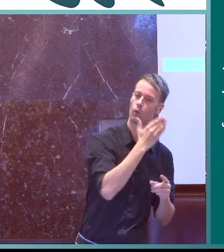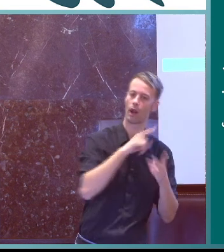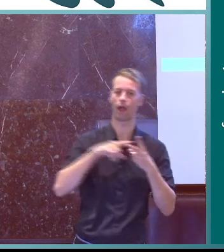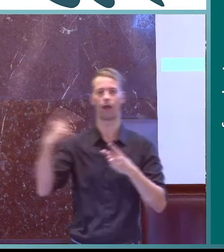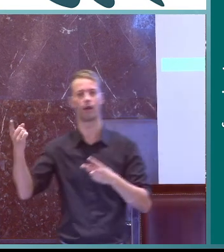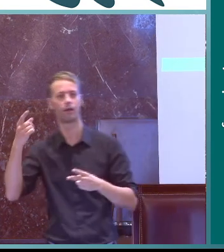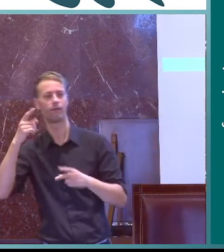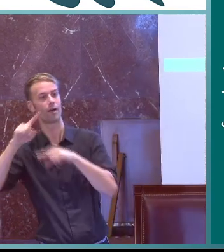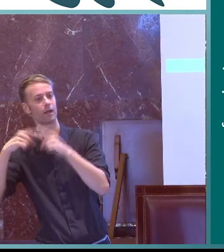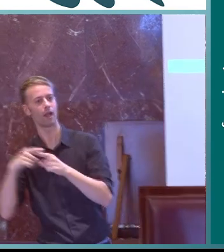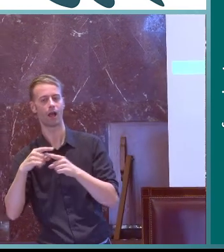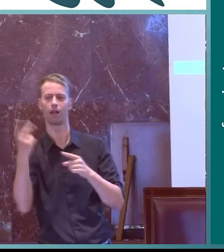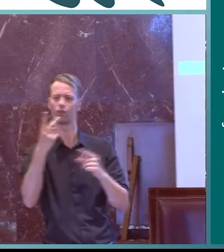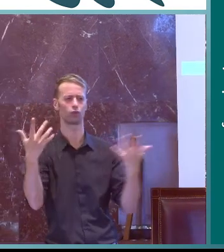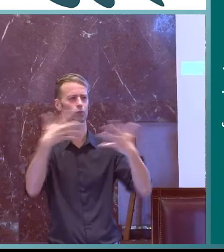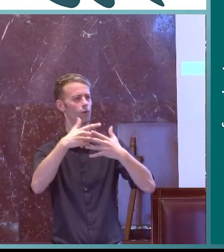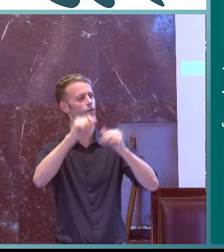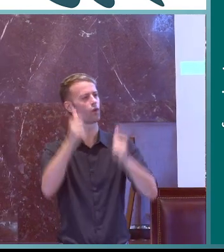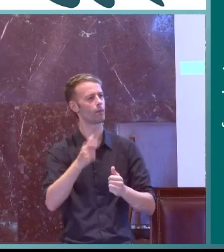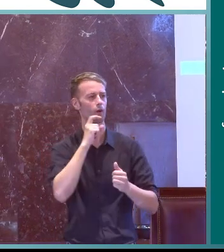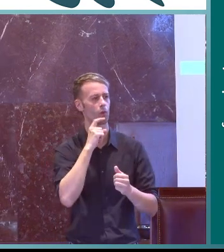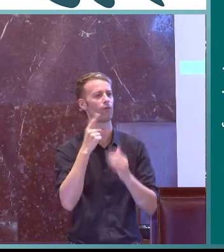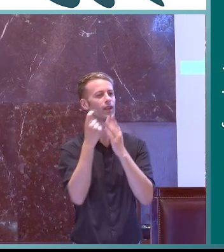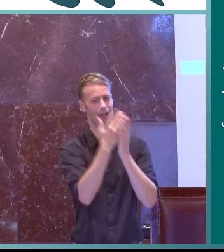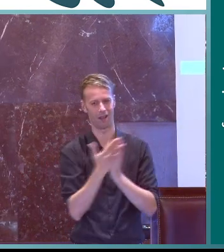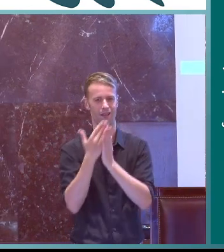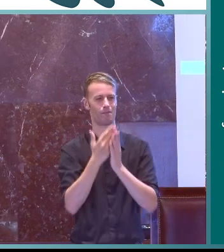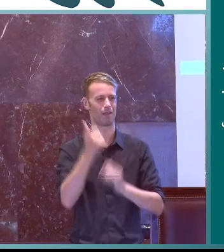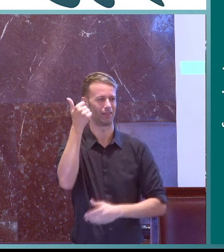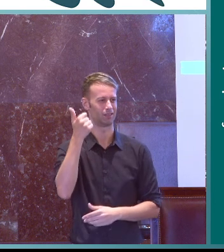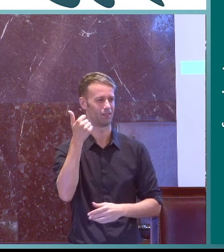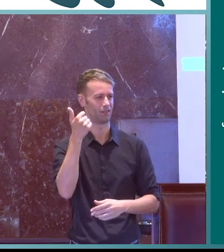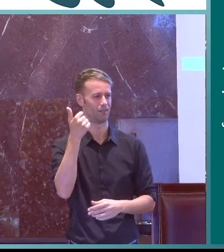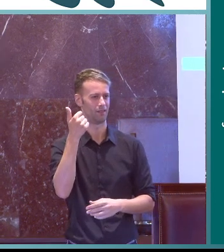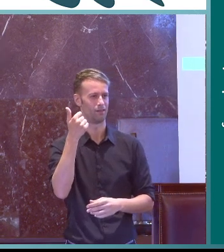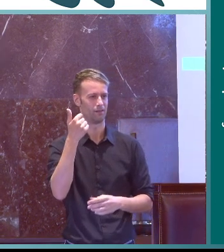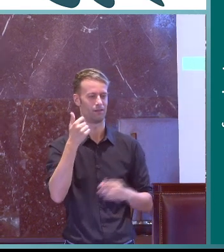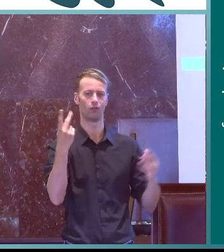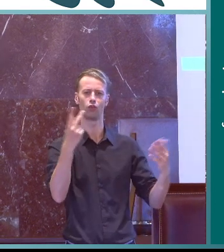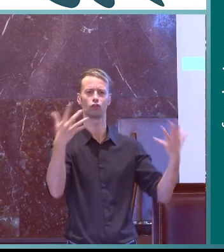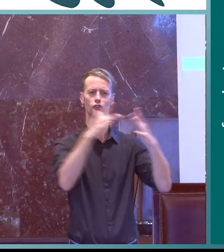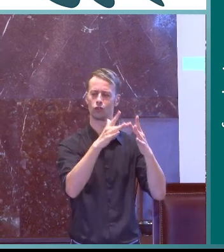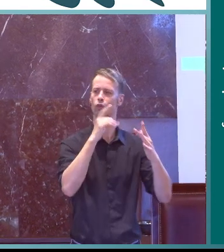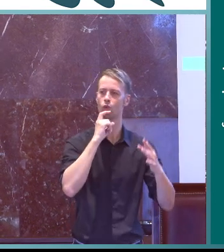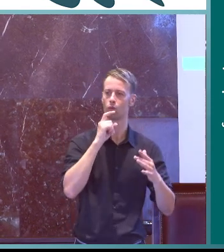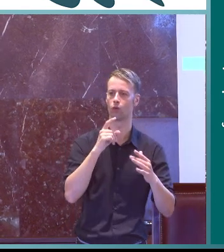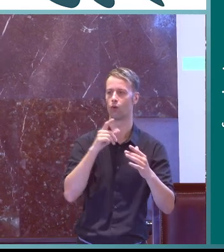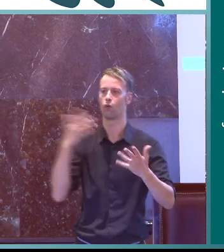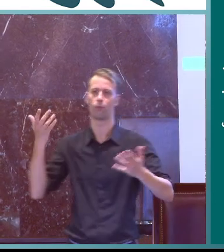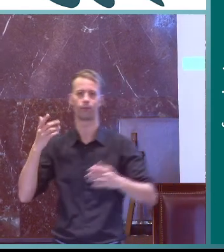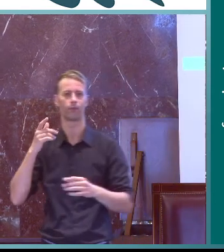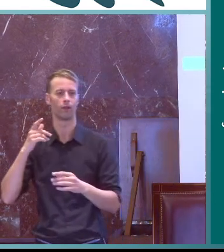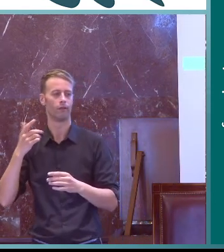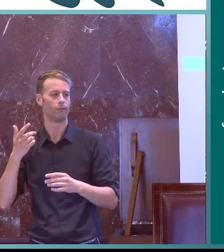las investigaciones con diferentes ambientes pues por ejemplo la escuela la familia saber qué modelo es el más adecuado para tratar este tema saber